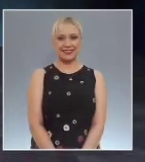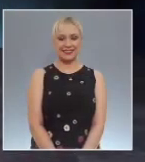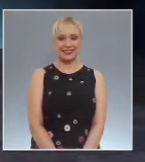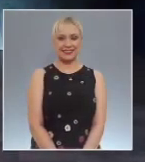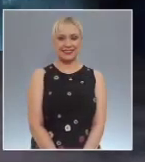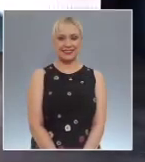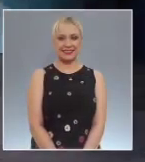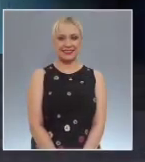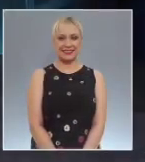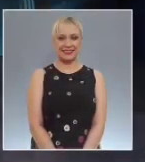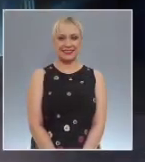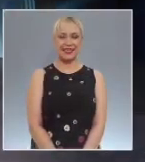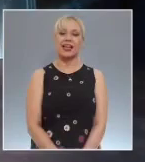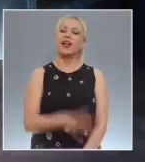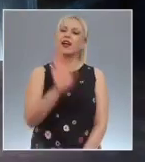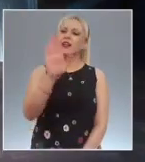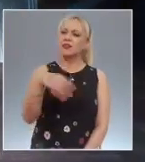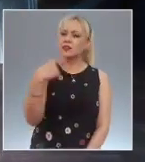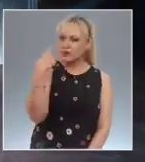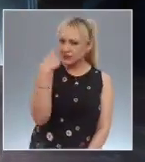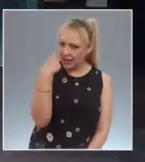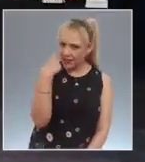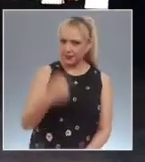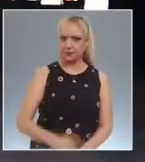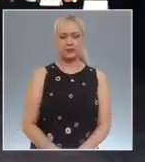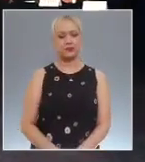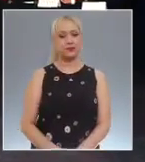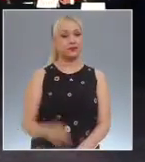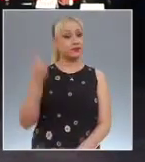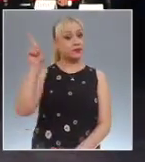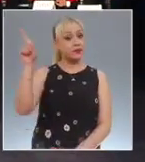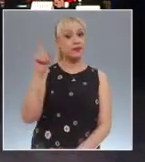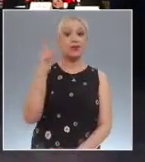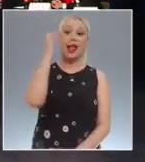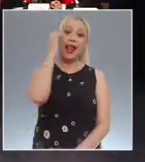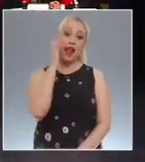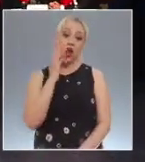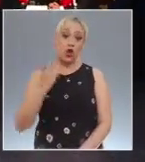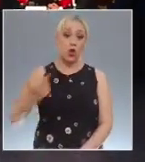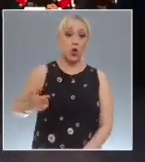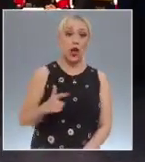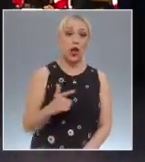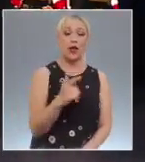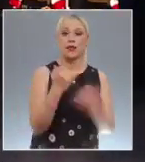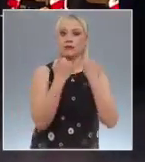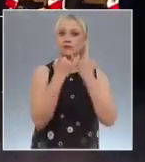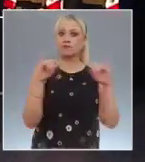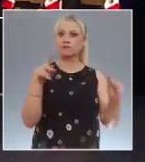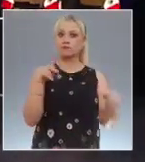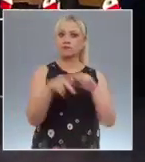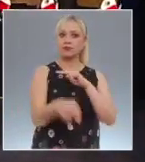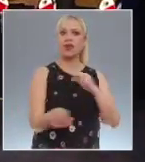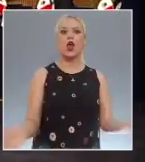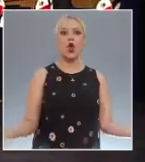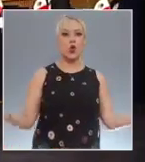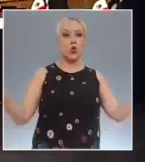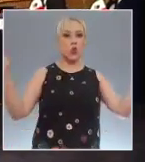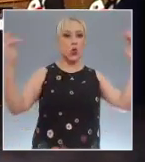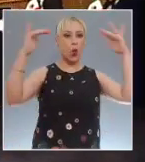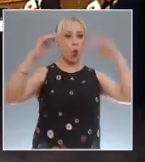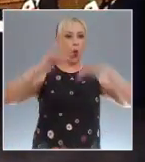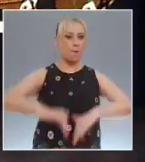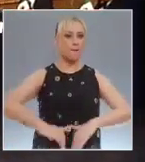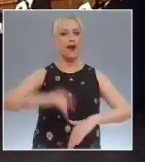Dice que en León, Guanajuato, se inauguró la Cumbre Iberoamericana de Televisoras Públicas en donde se pronunciaron a favor de